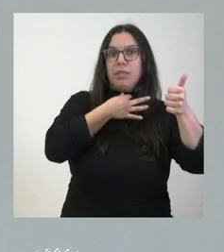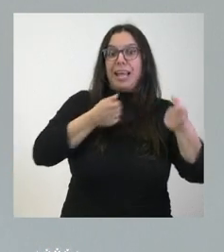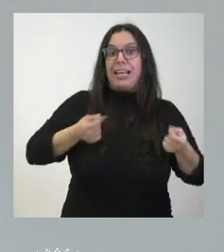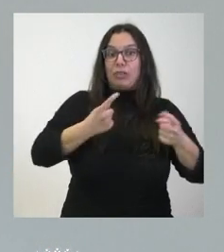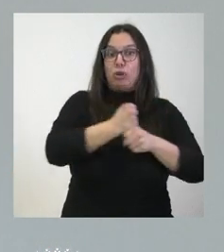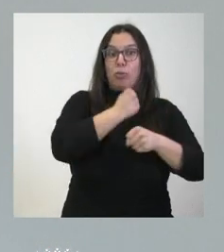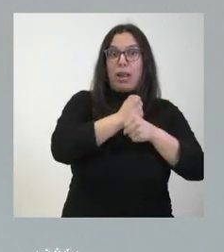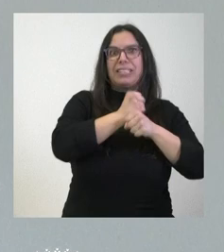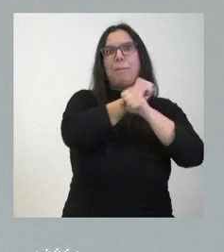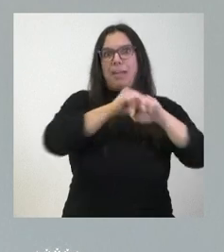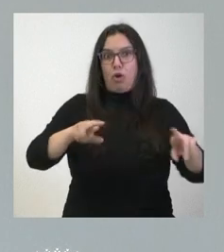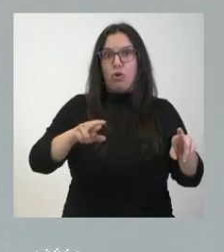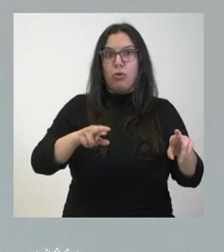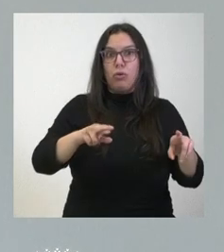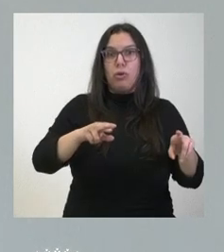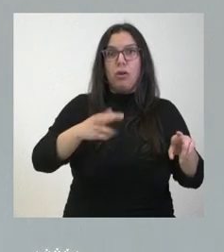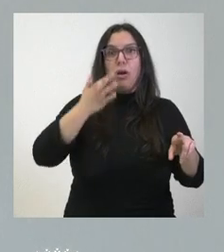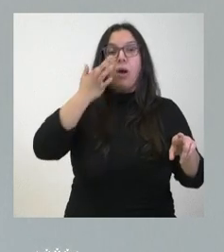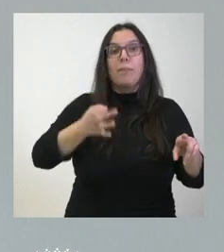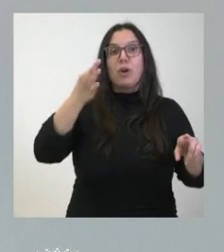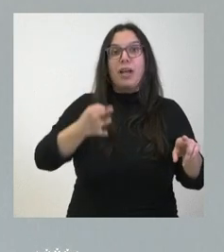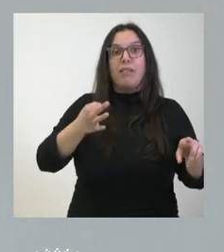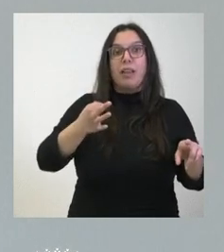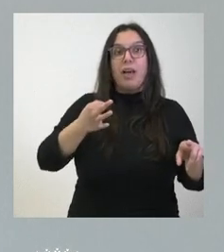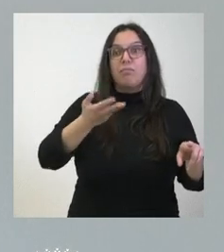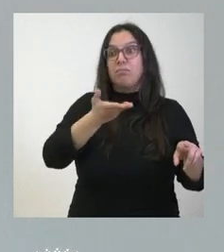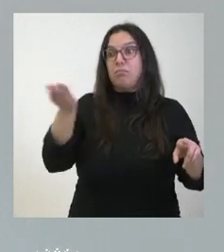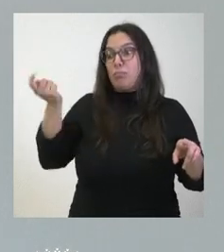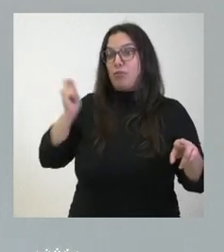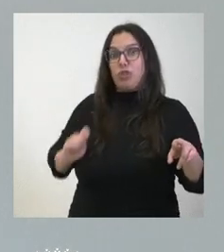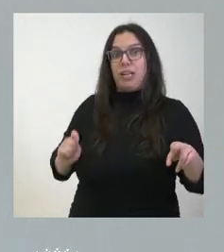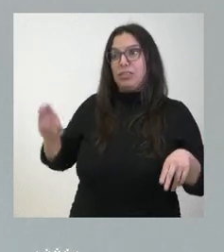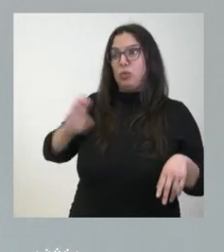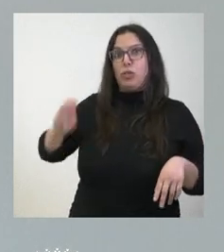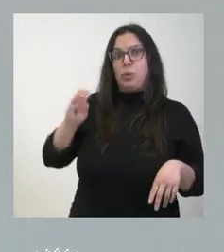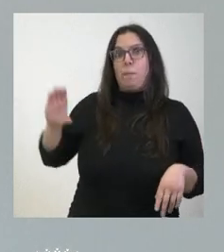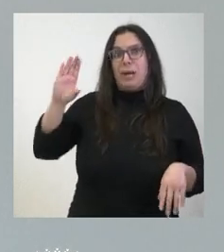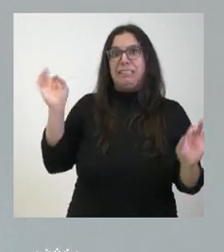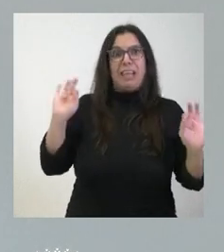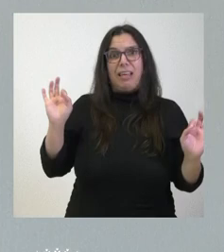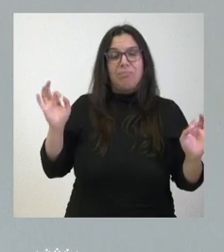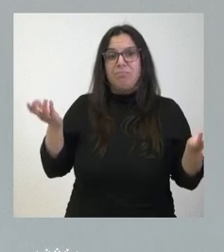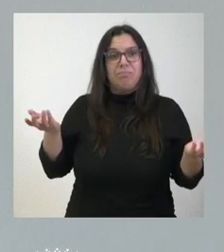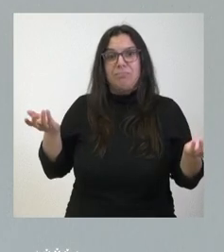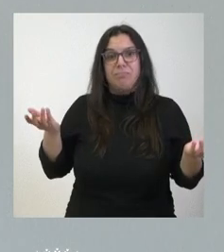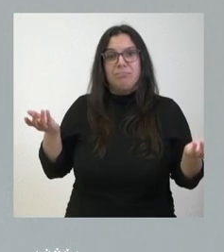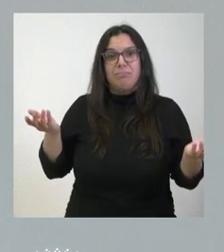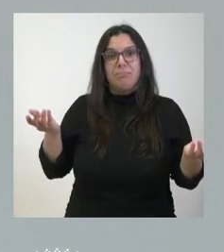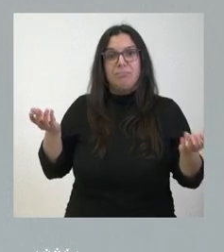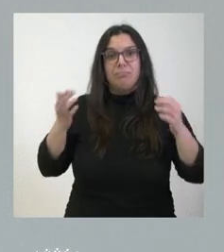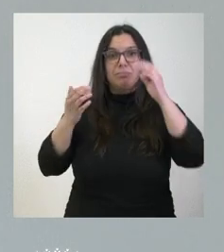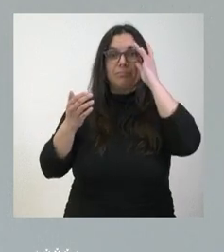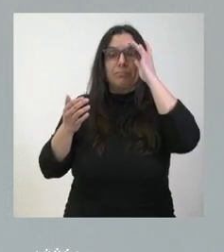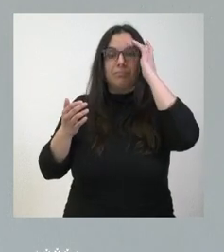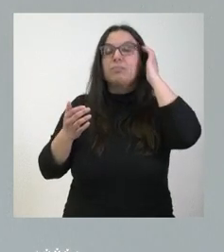sin que esto suponga un incremento de la retribución de los profesionales y ni de los trabajadores. ¿Por qué?